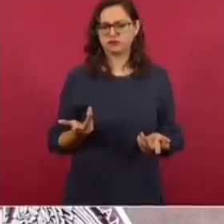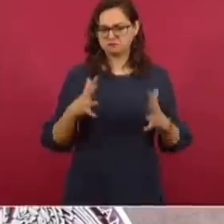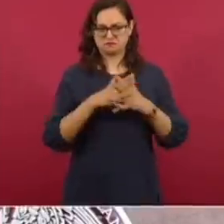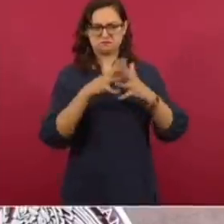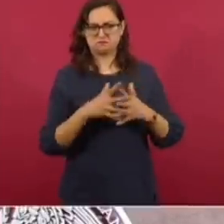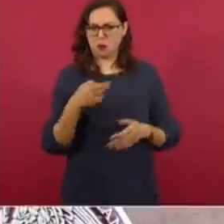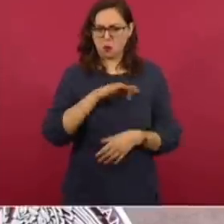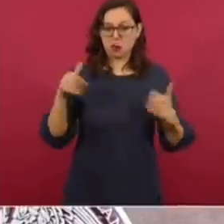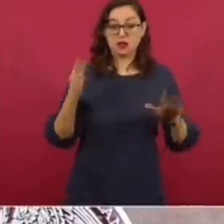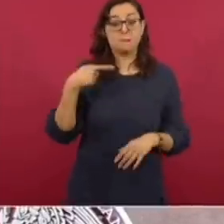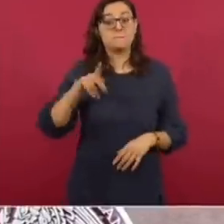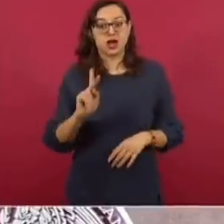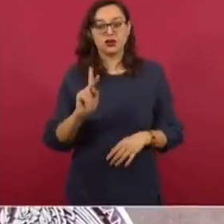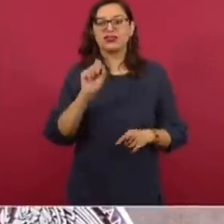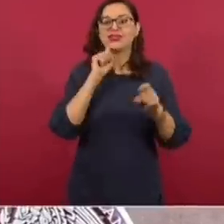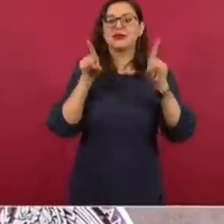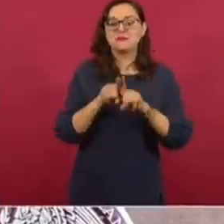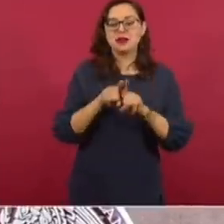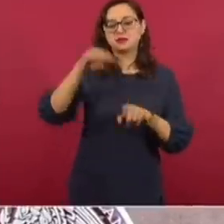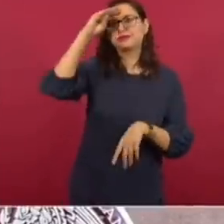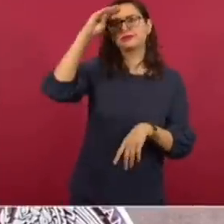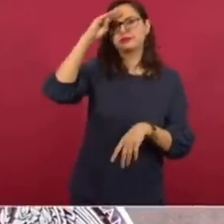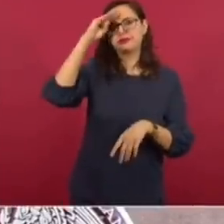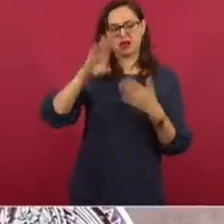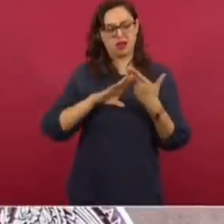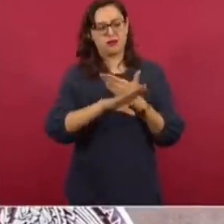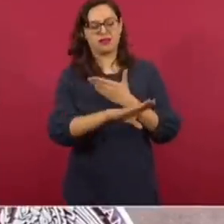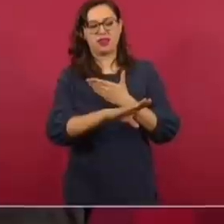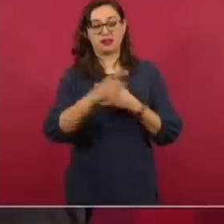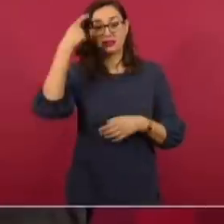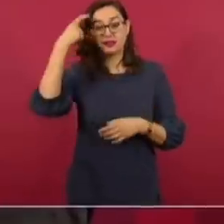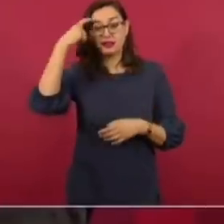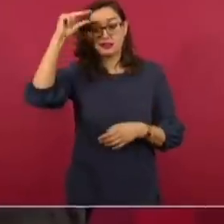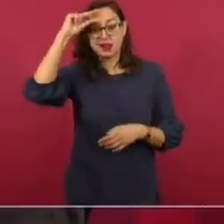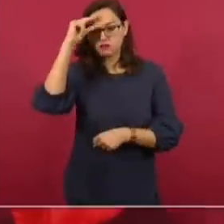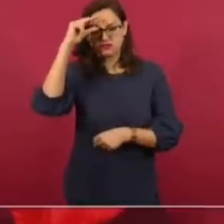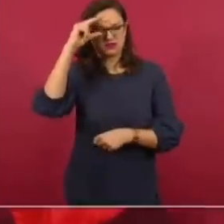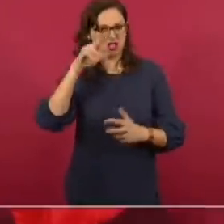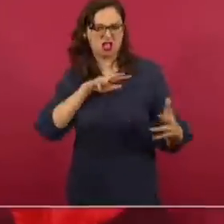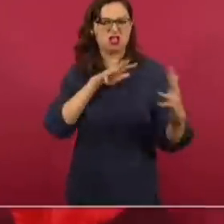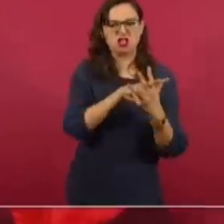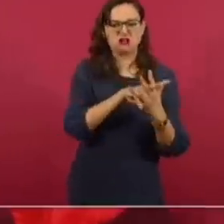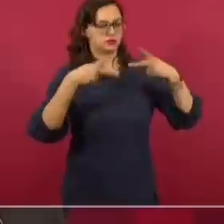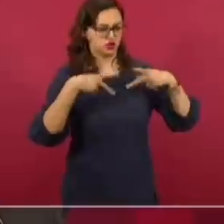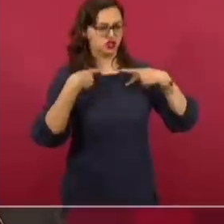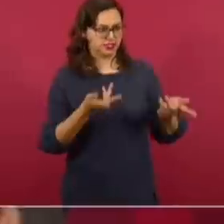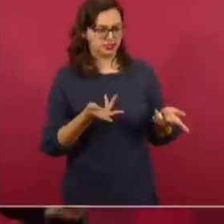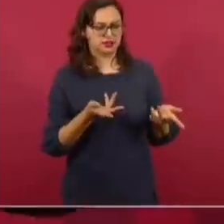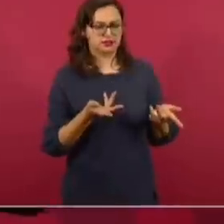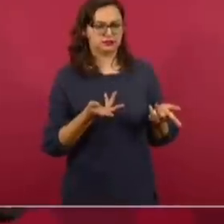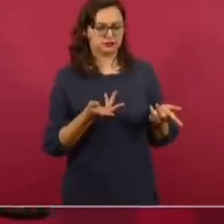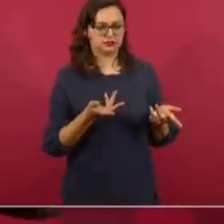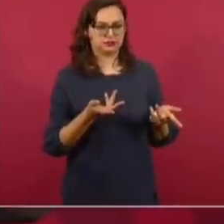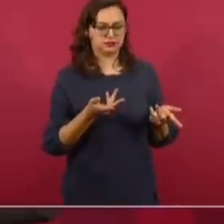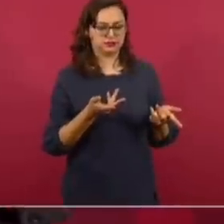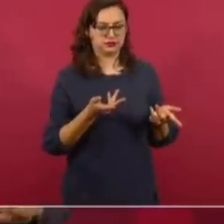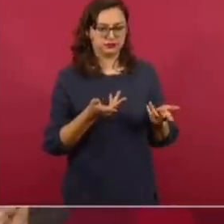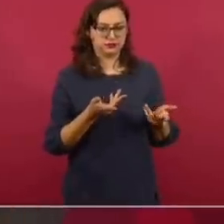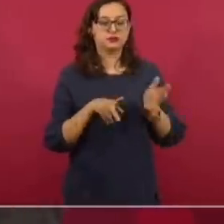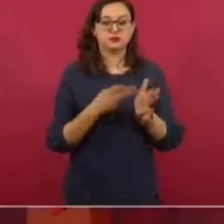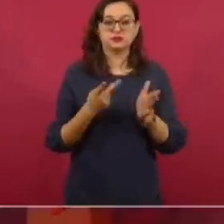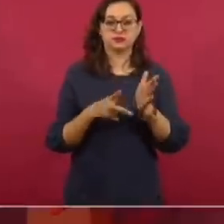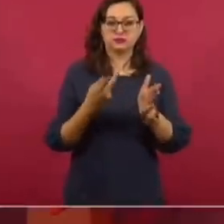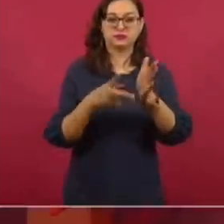los enfrentamientos y que se use más la inteligencia que la fuerza. Yo les puedo probar de cuántos enfrentamientos hay,